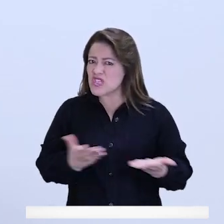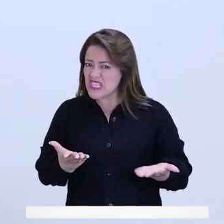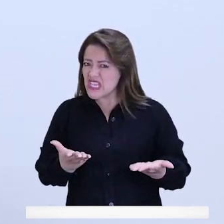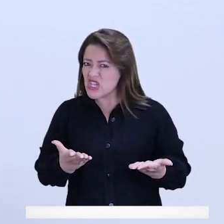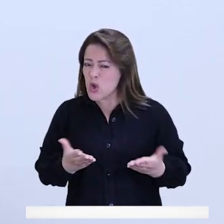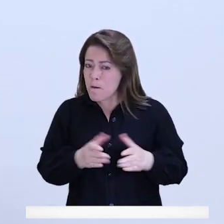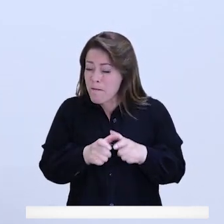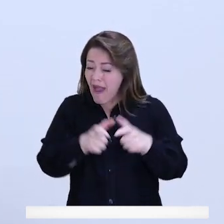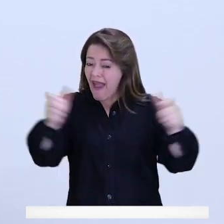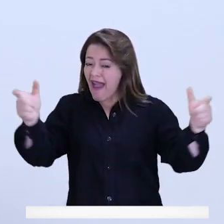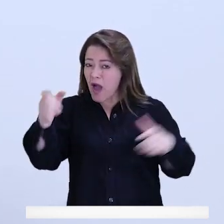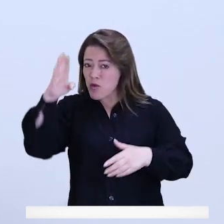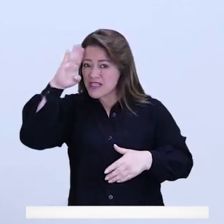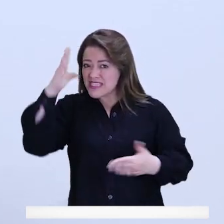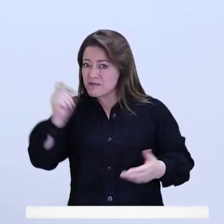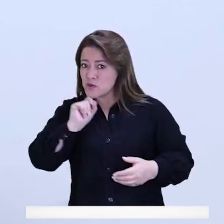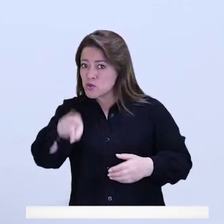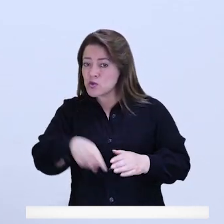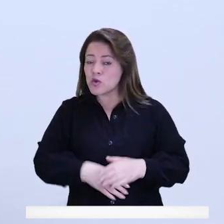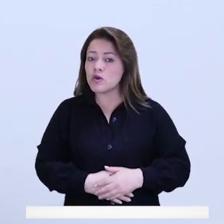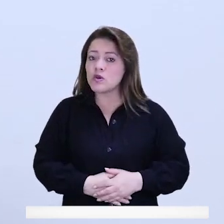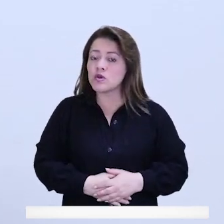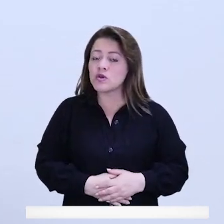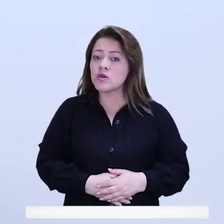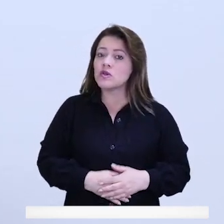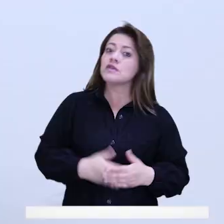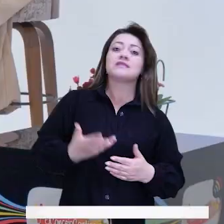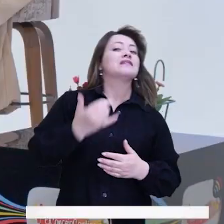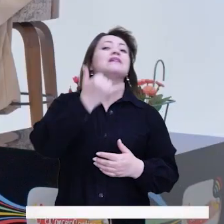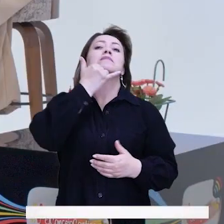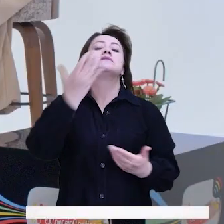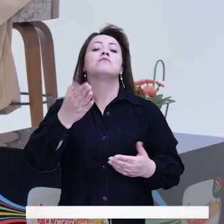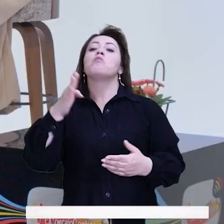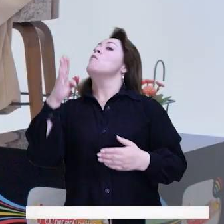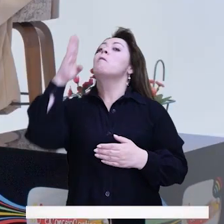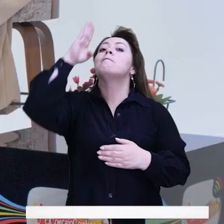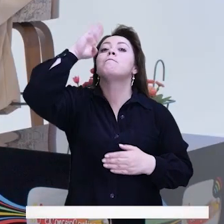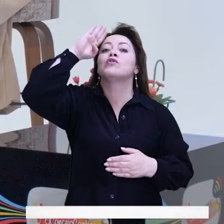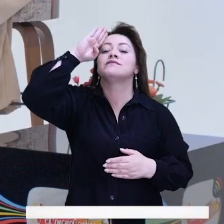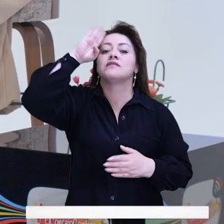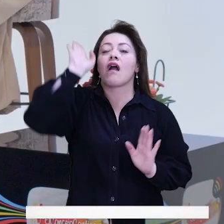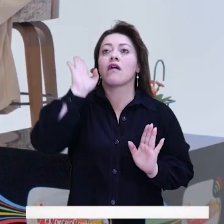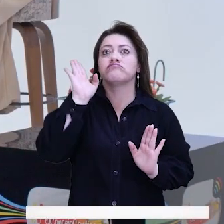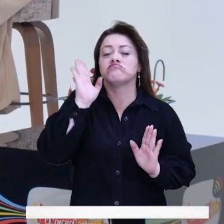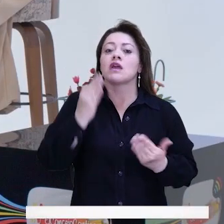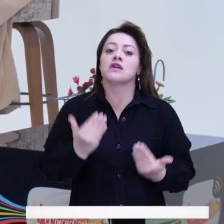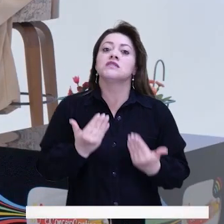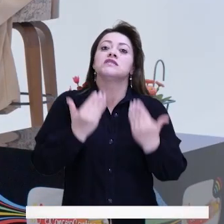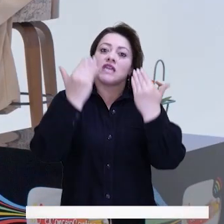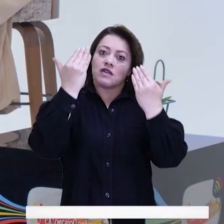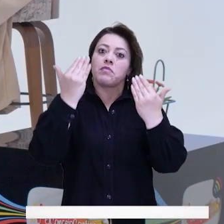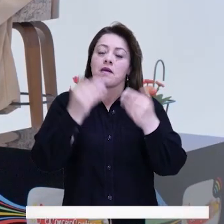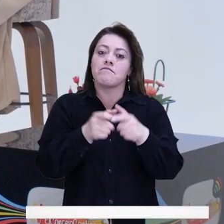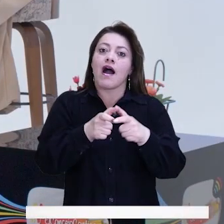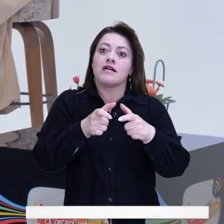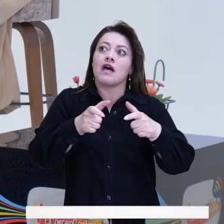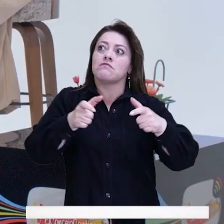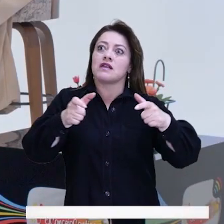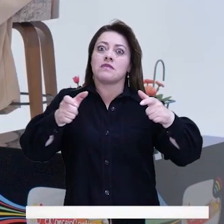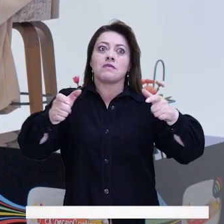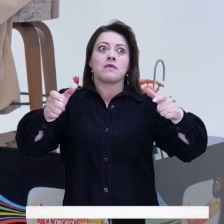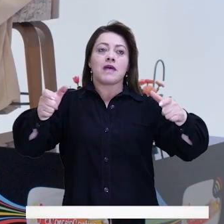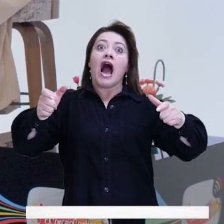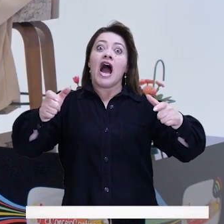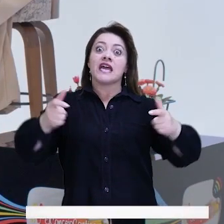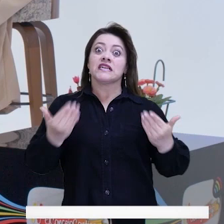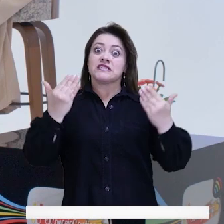solución real a la problemática que está viviendo Bogotá en este momento? Pues claramente el aumento de pie de fuerza siempre va a ser